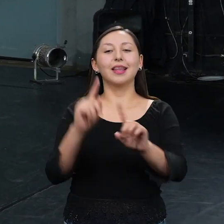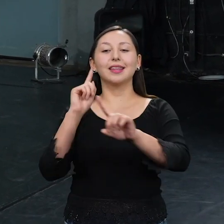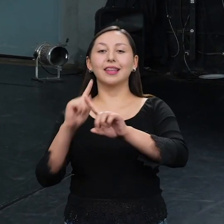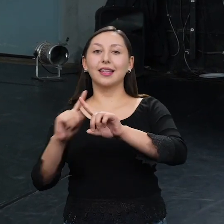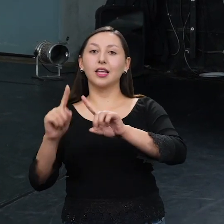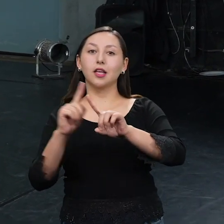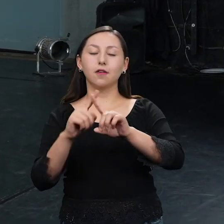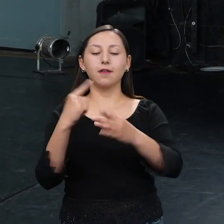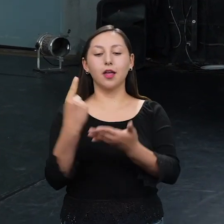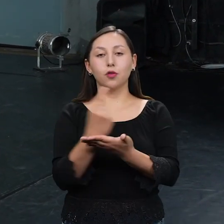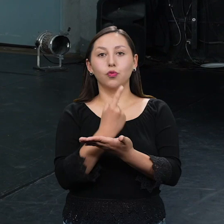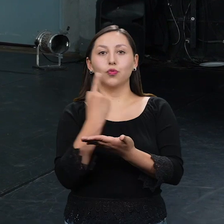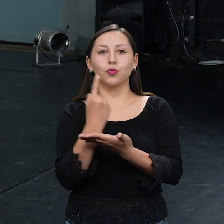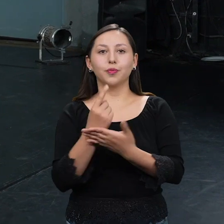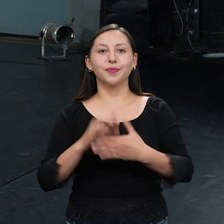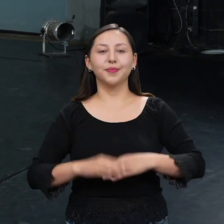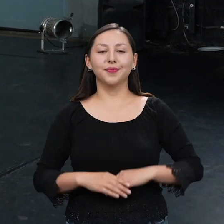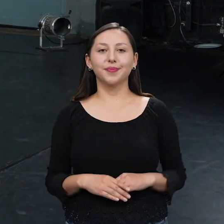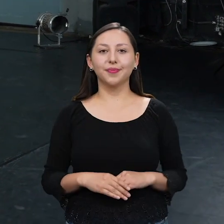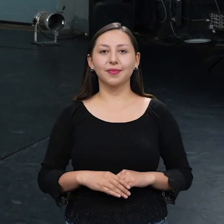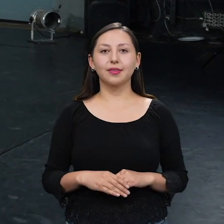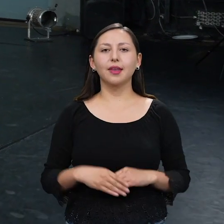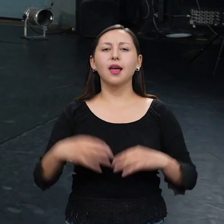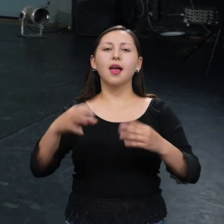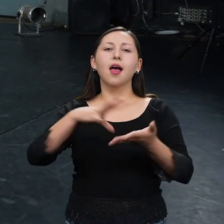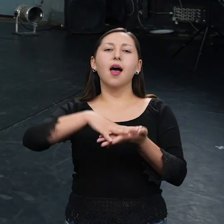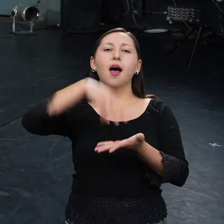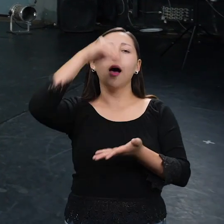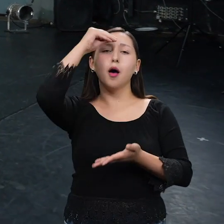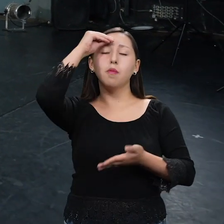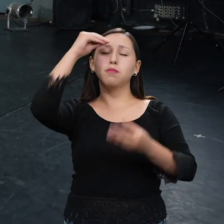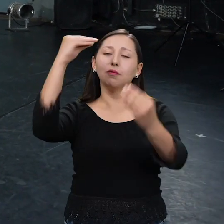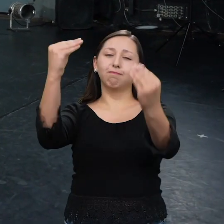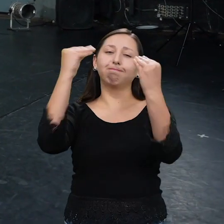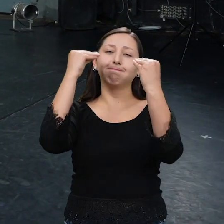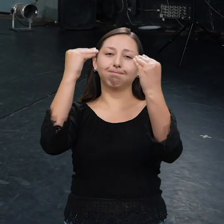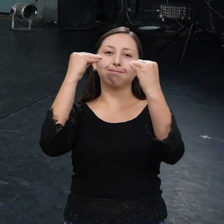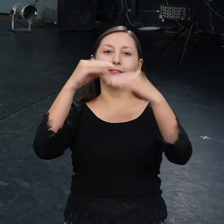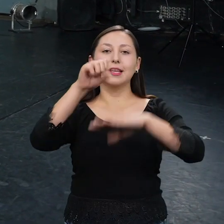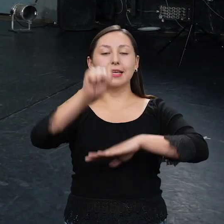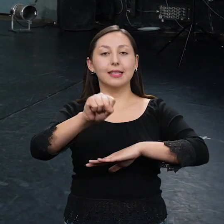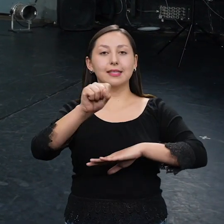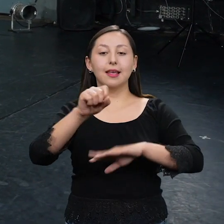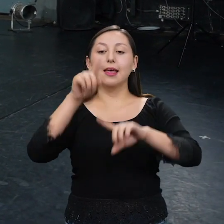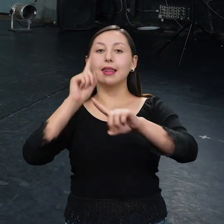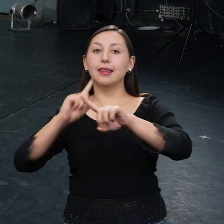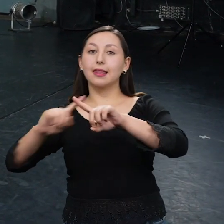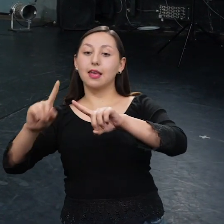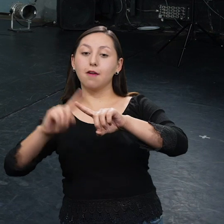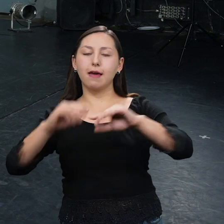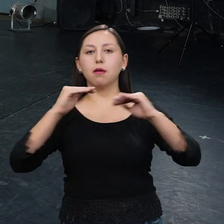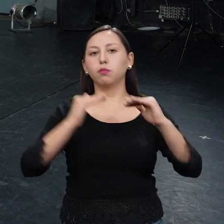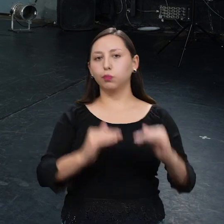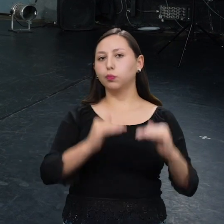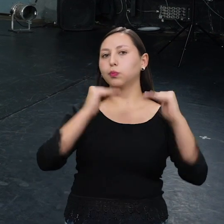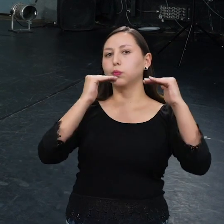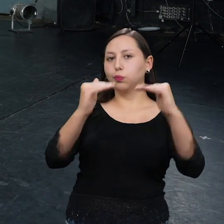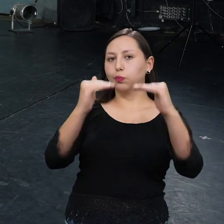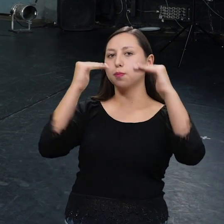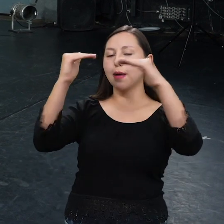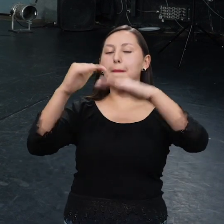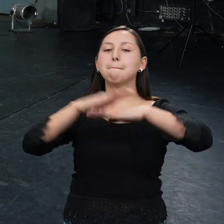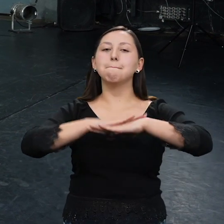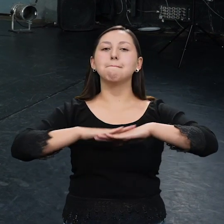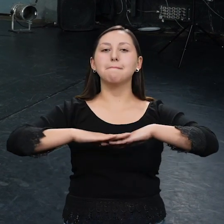también de girar. A ver. ¿Cómo? Enséñame. ¿Quieres aprender una? Ok, hay diferentes niveles. voy a enseñar una que es